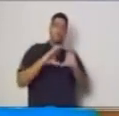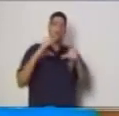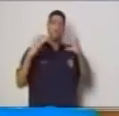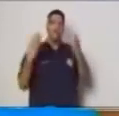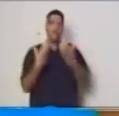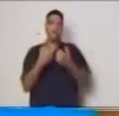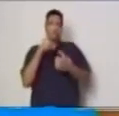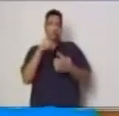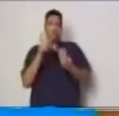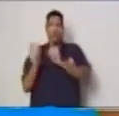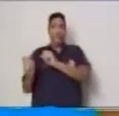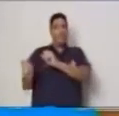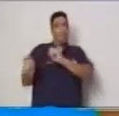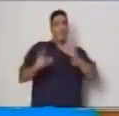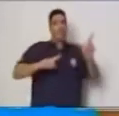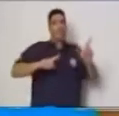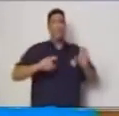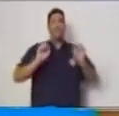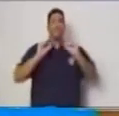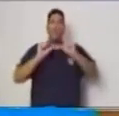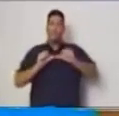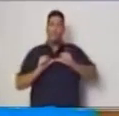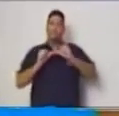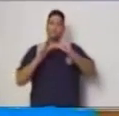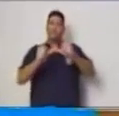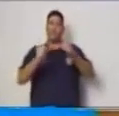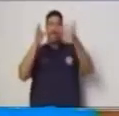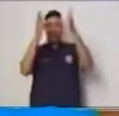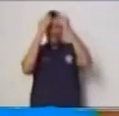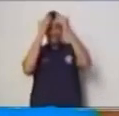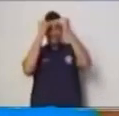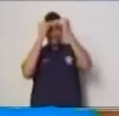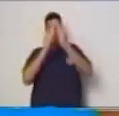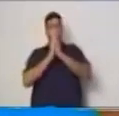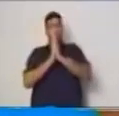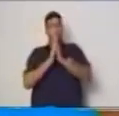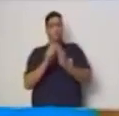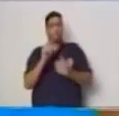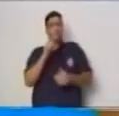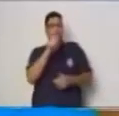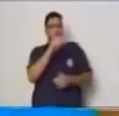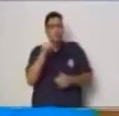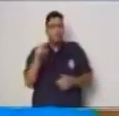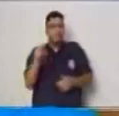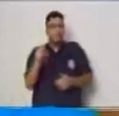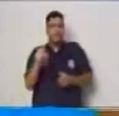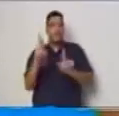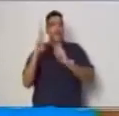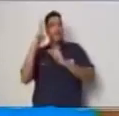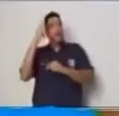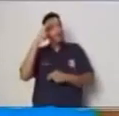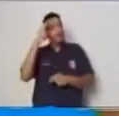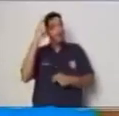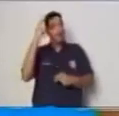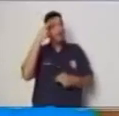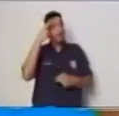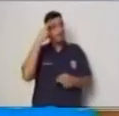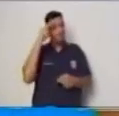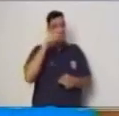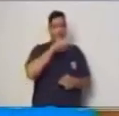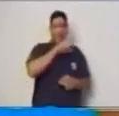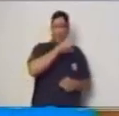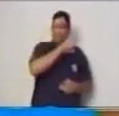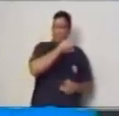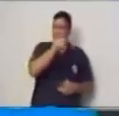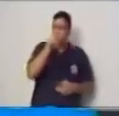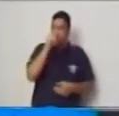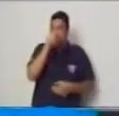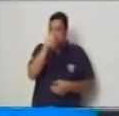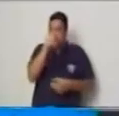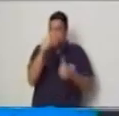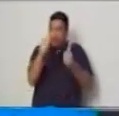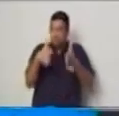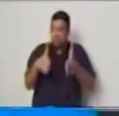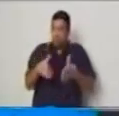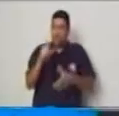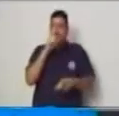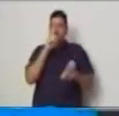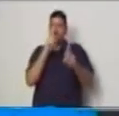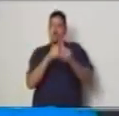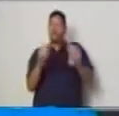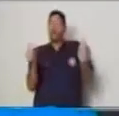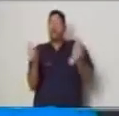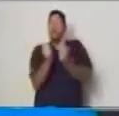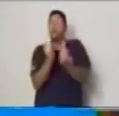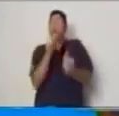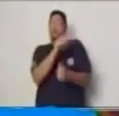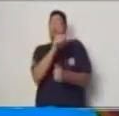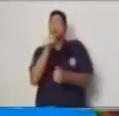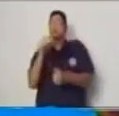a seguir aprendiendo quiero recordarte a ti y a todos los que están en casa que